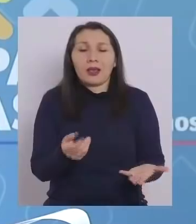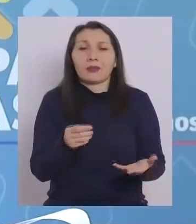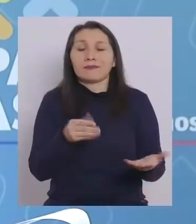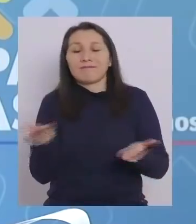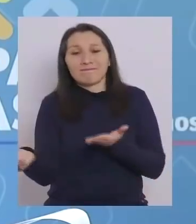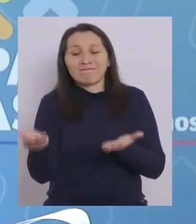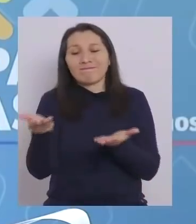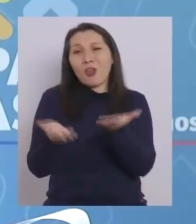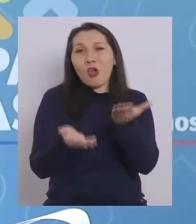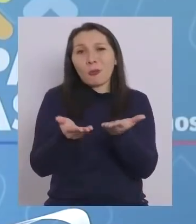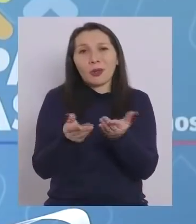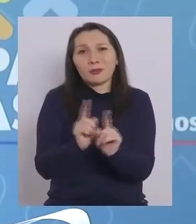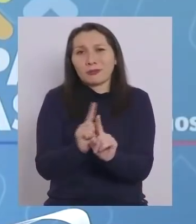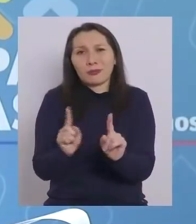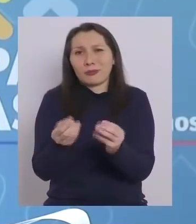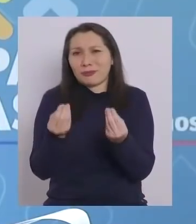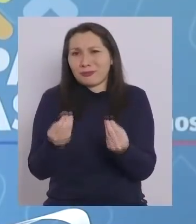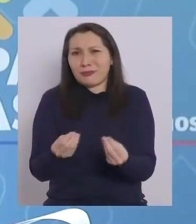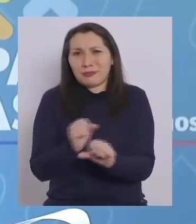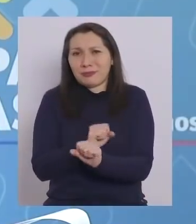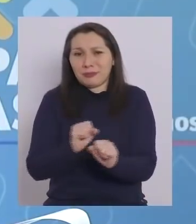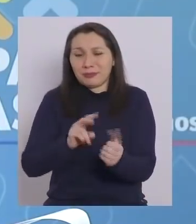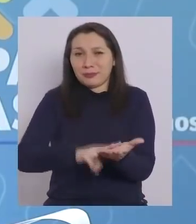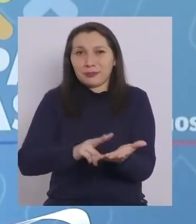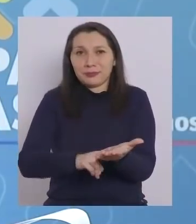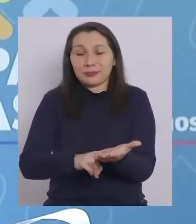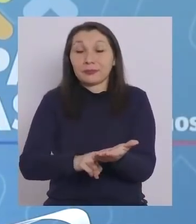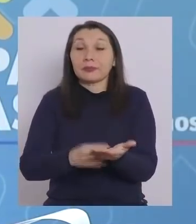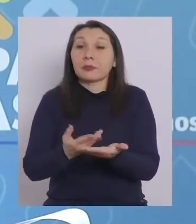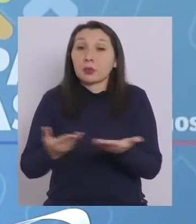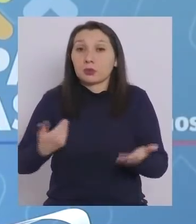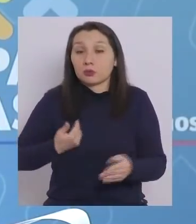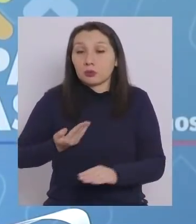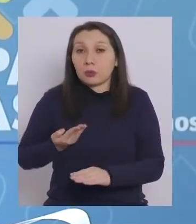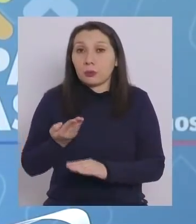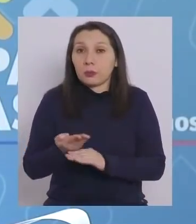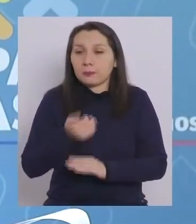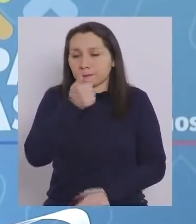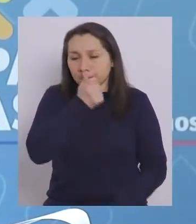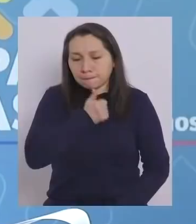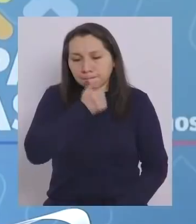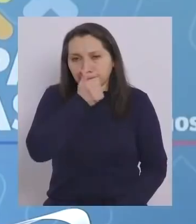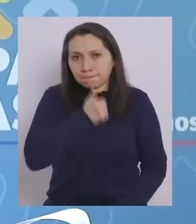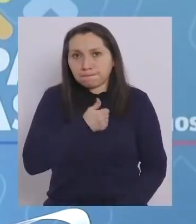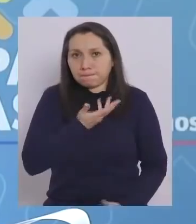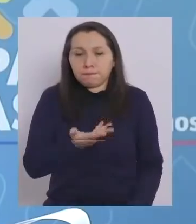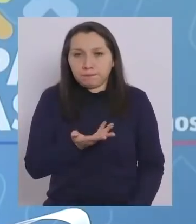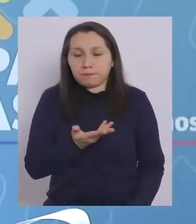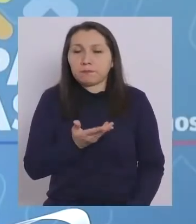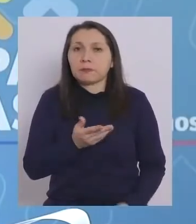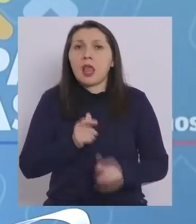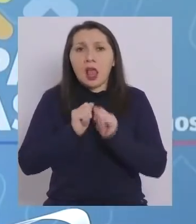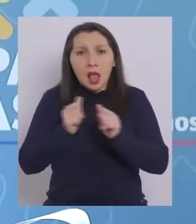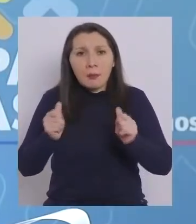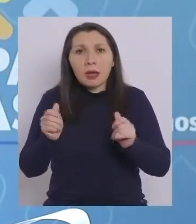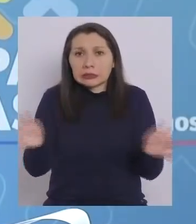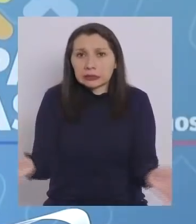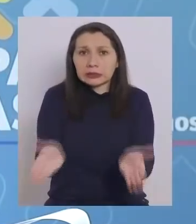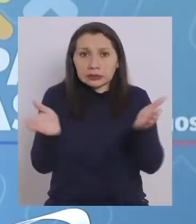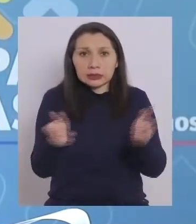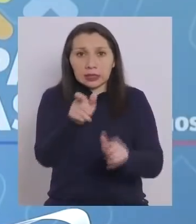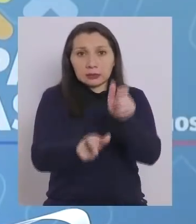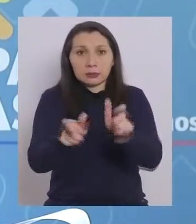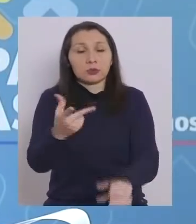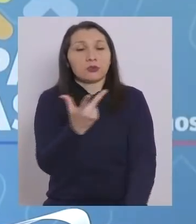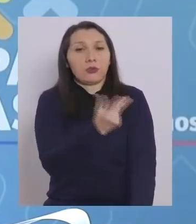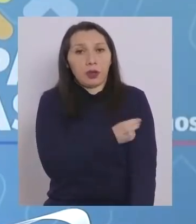son comparaciones que no corresponden a la realidad. Por eso yo le pido paciencia, hagan campaña para que la gente